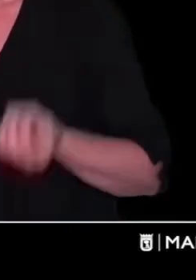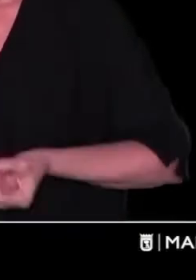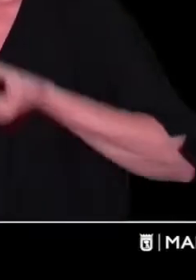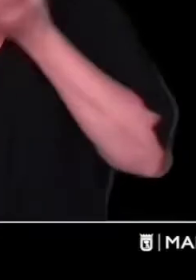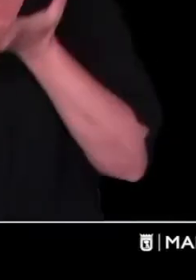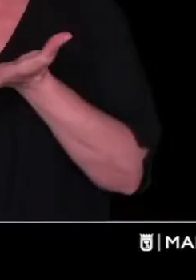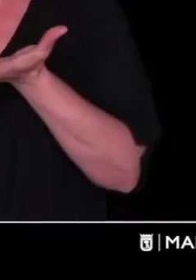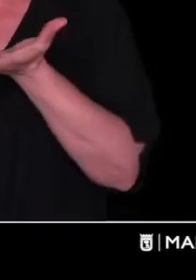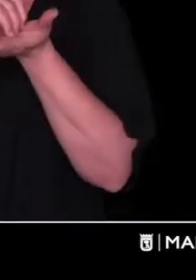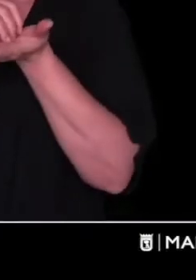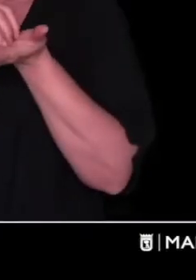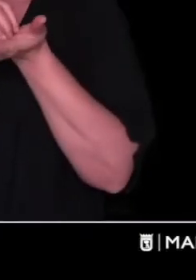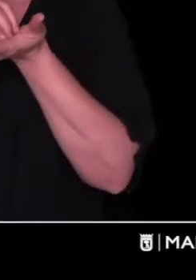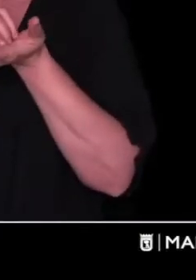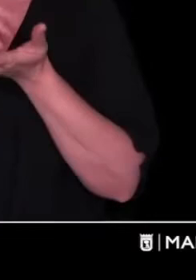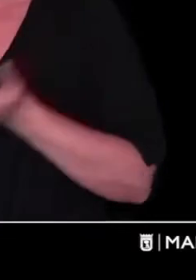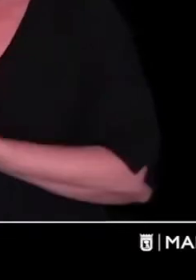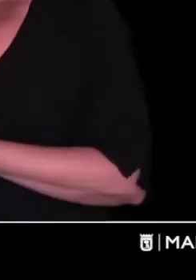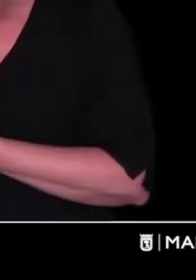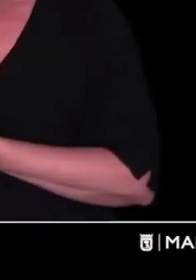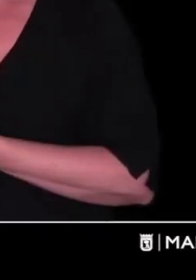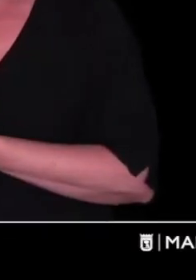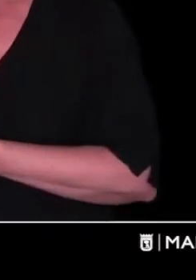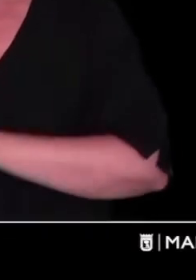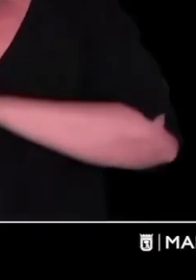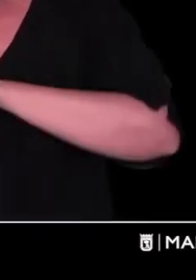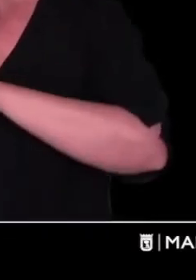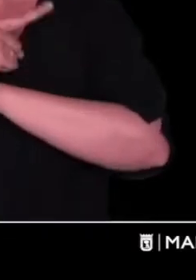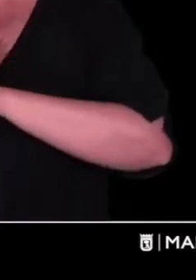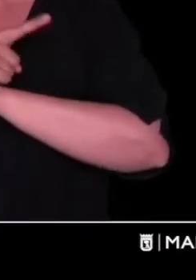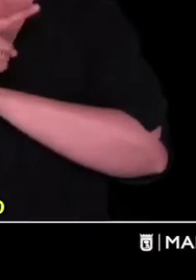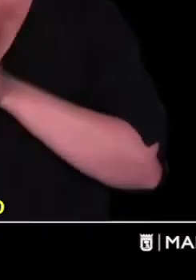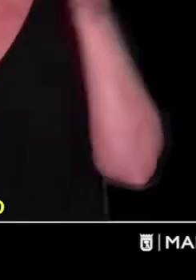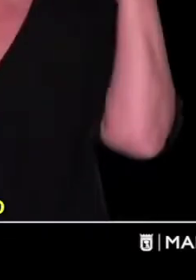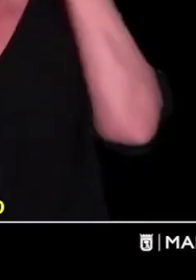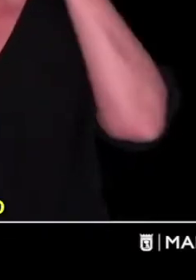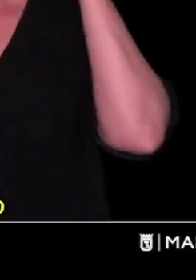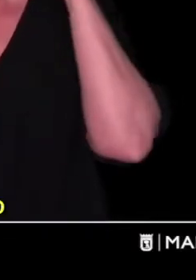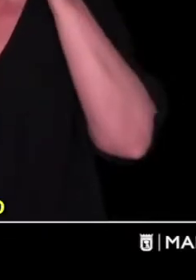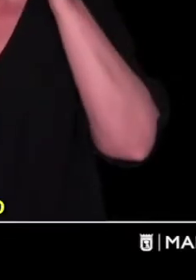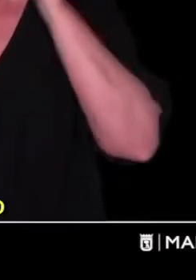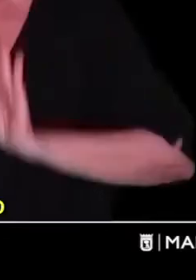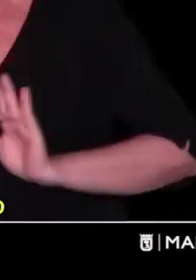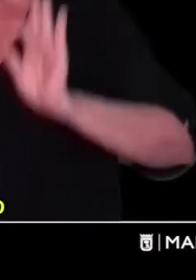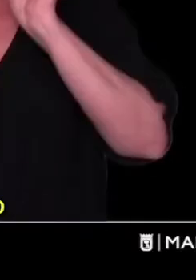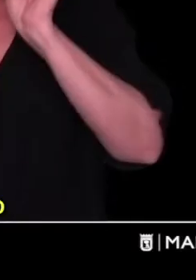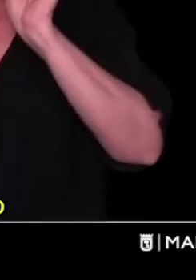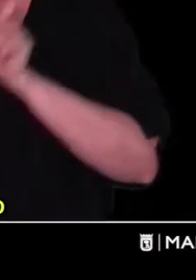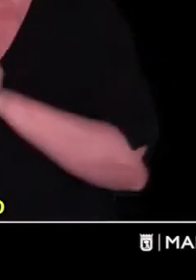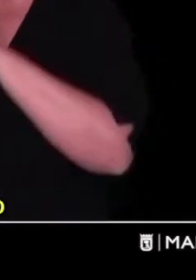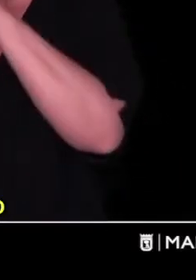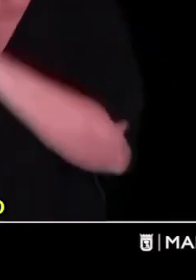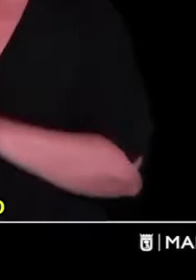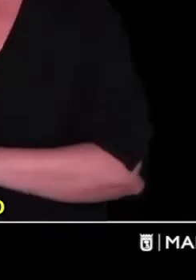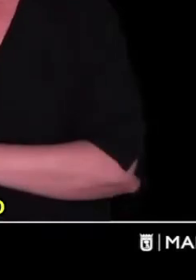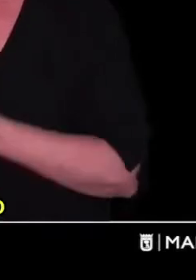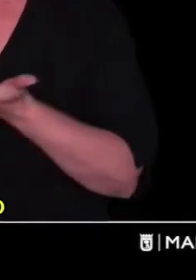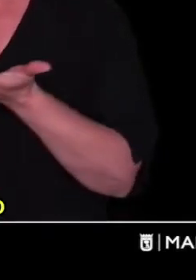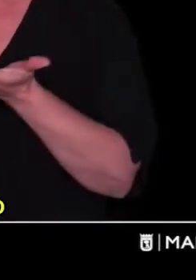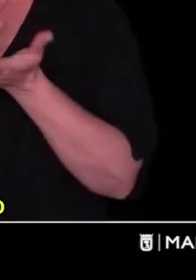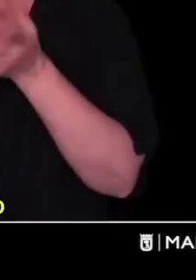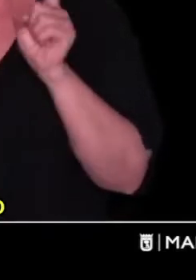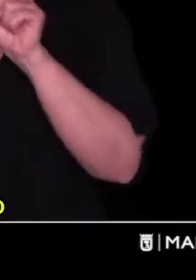el centro de crisis 24 horas de atención especializada a mujeres que hayan vivido un intento o una